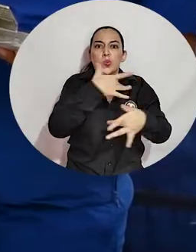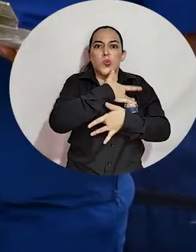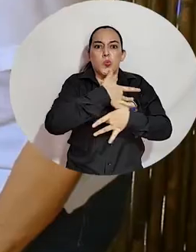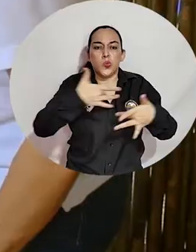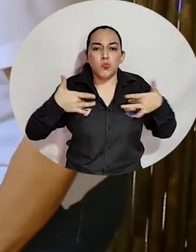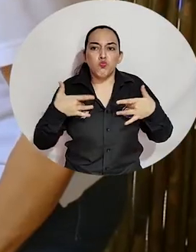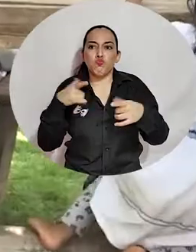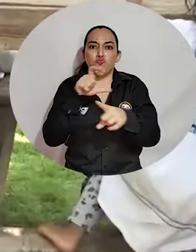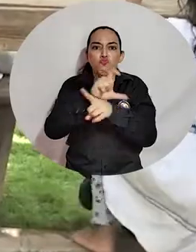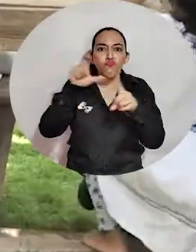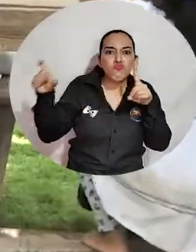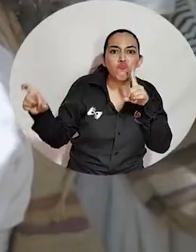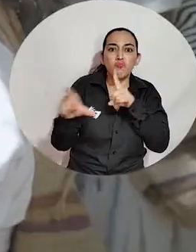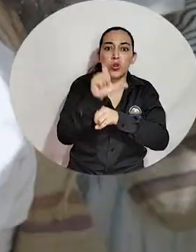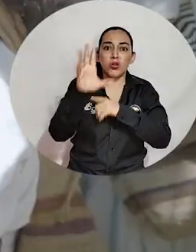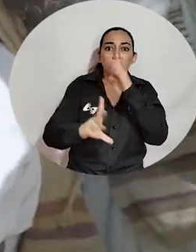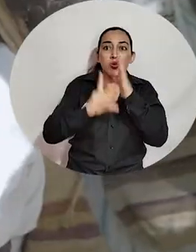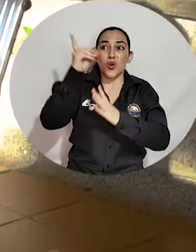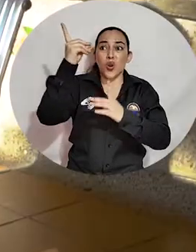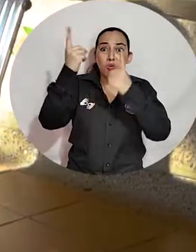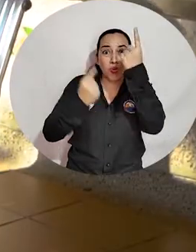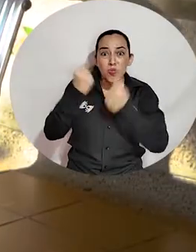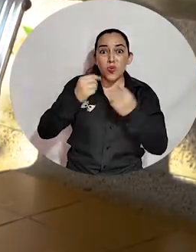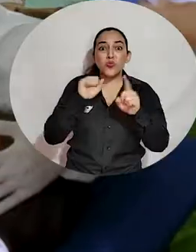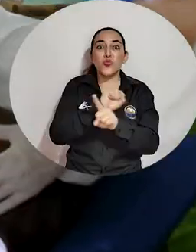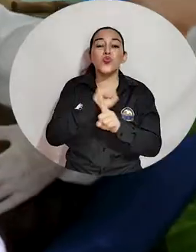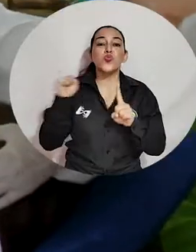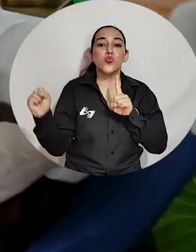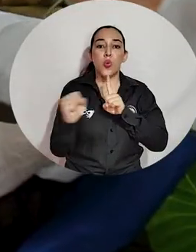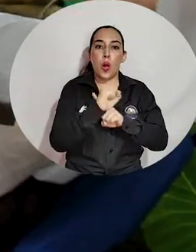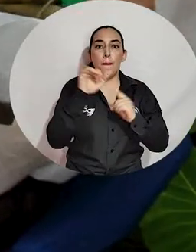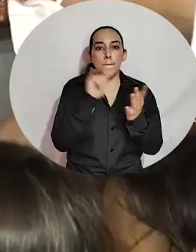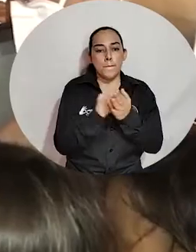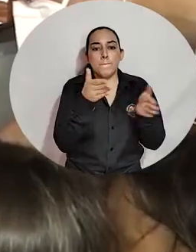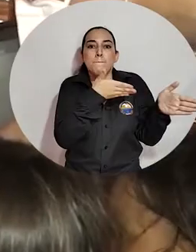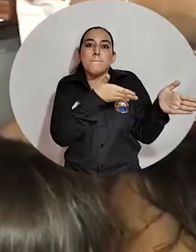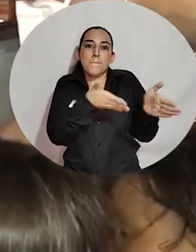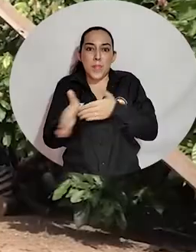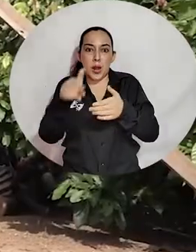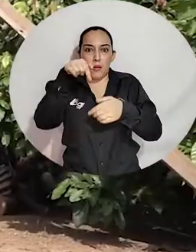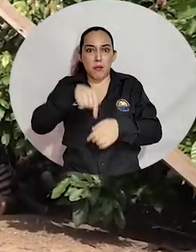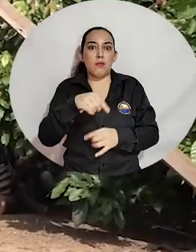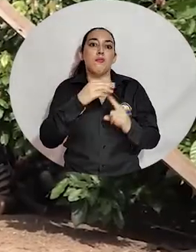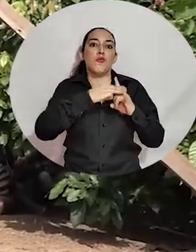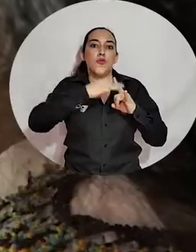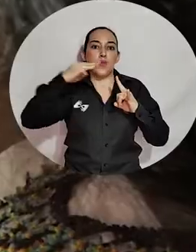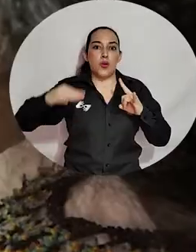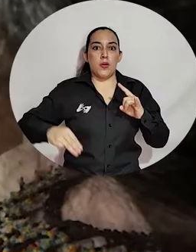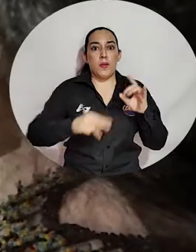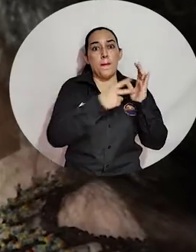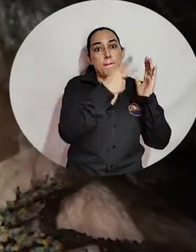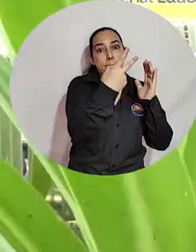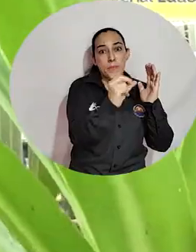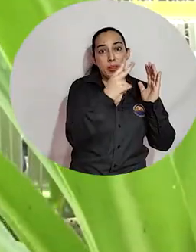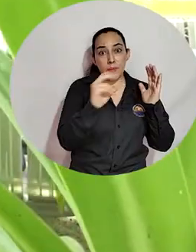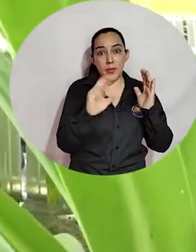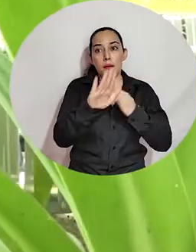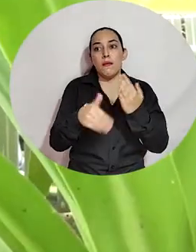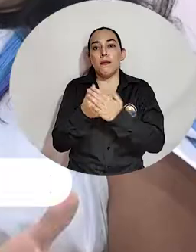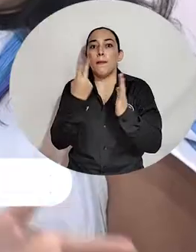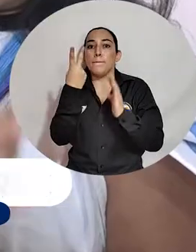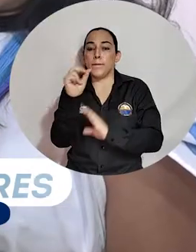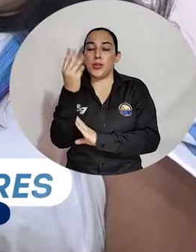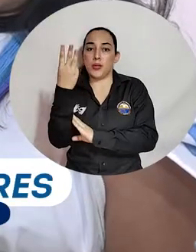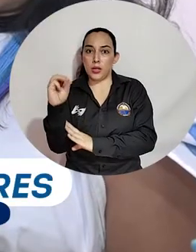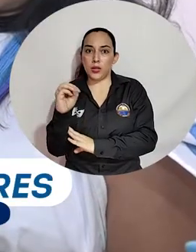salud, cultura, desarrollo económico y social, como se establece en el Plan de Desarrollo Universitario 2020-2030. Abrir